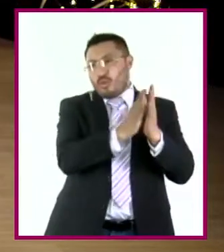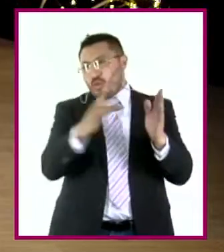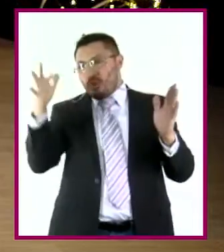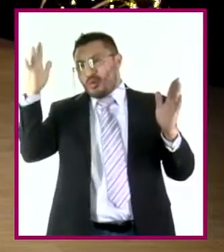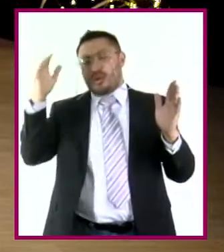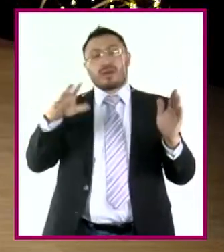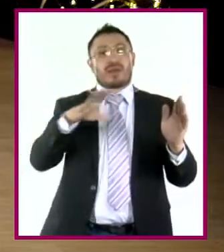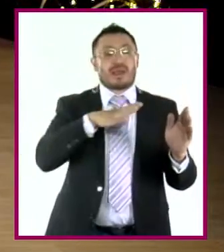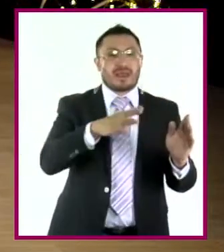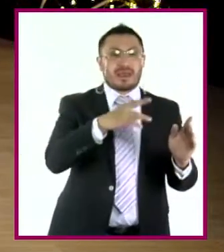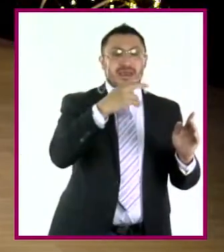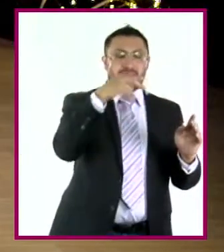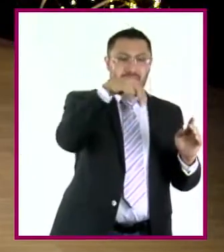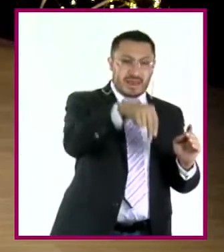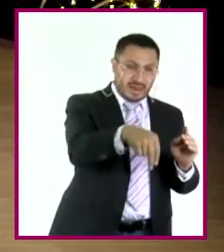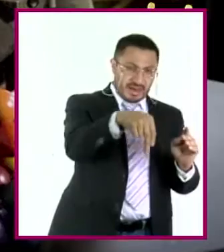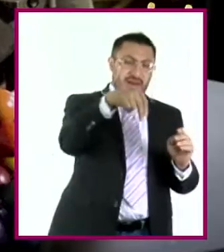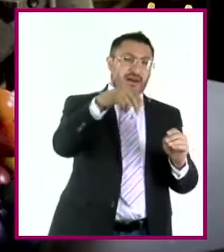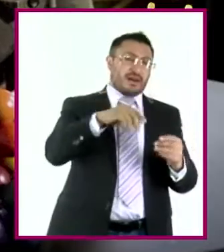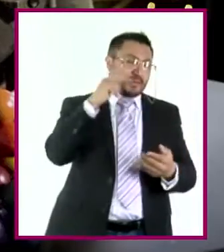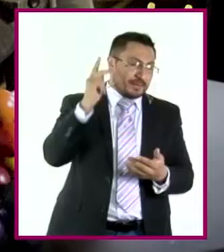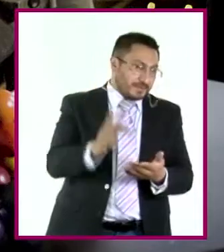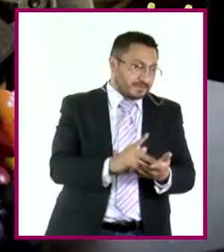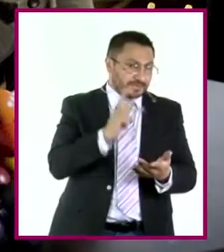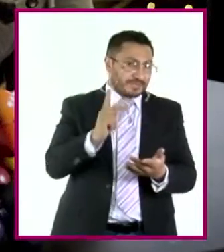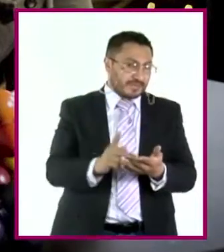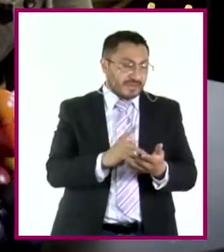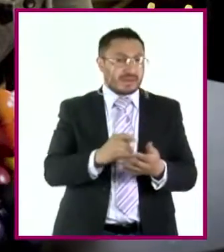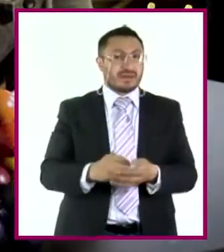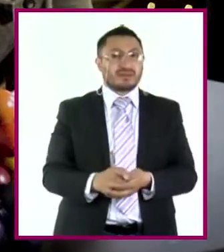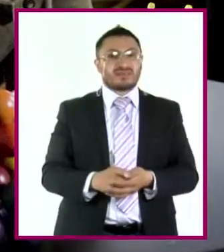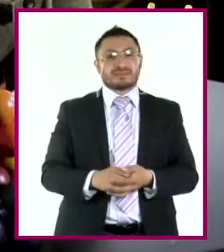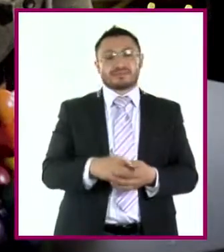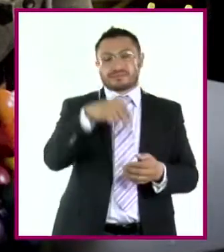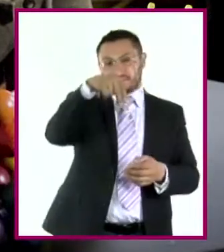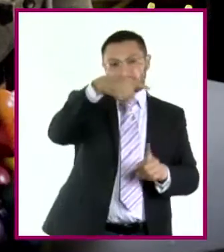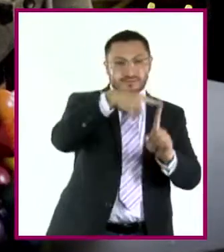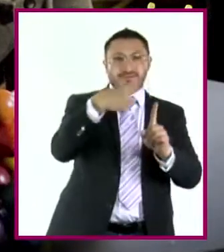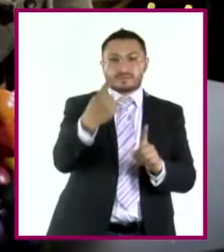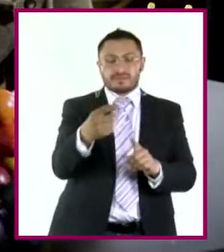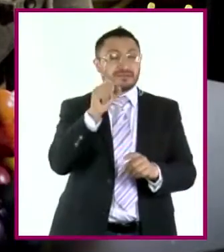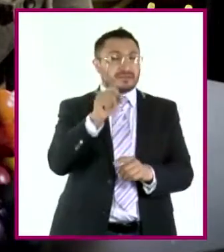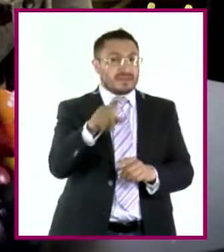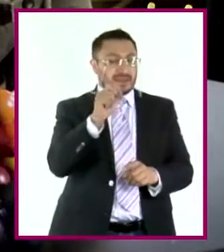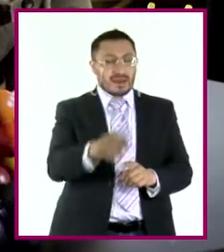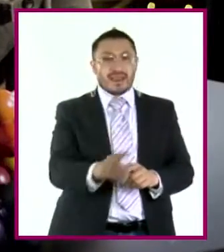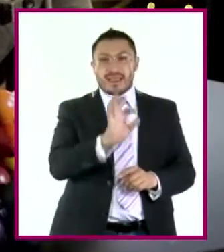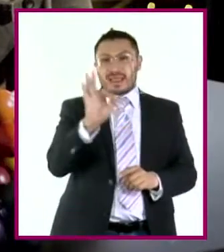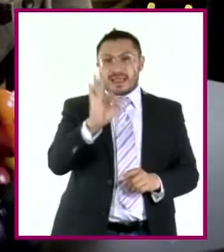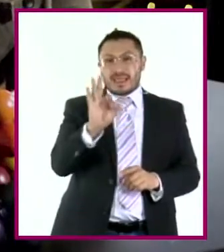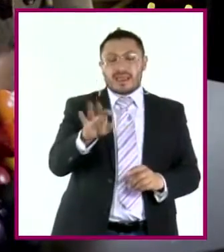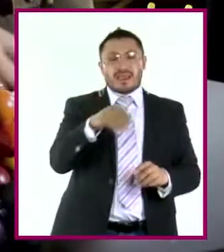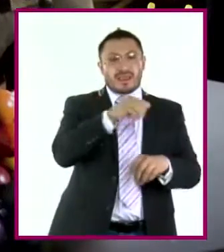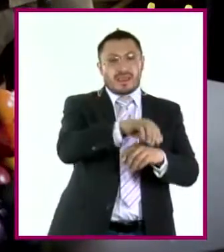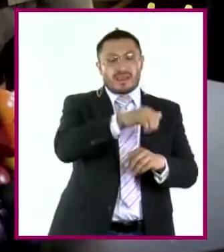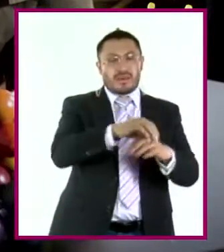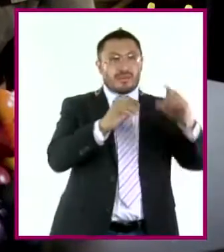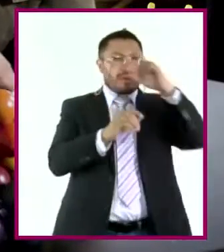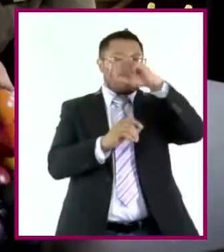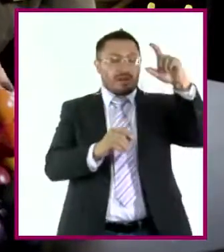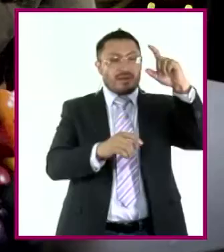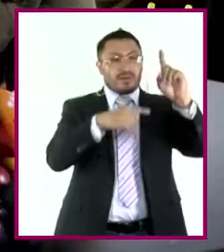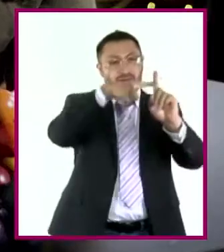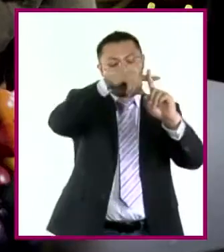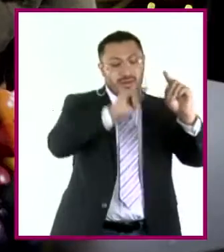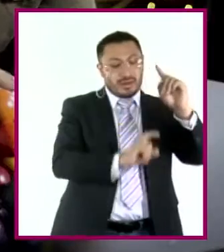igual a n veces n más 1. Y fíjate que también aquí pasa que si sumas el número de arriba con el número de abajo,